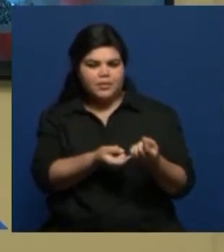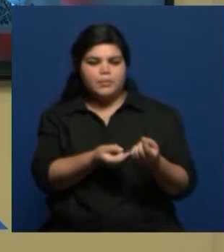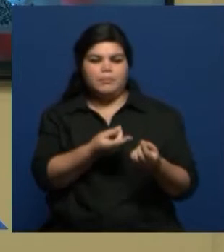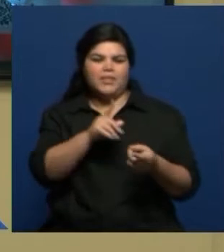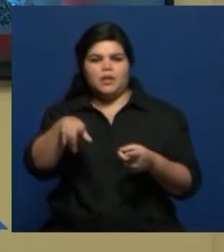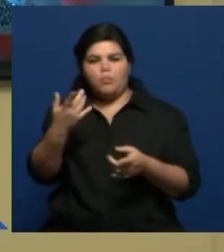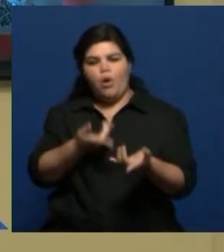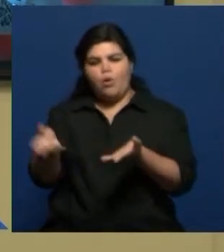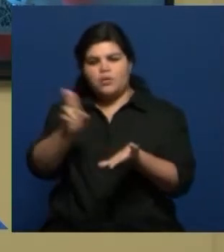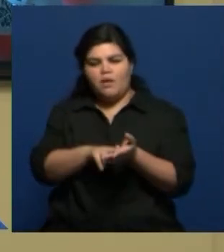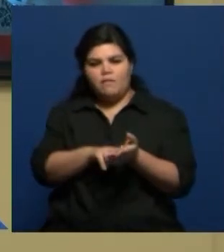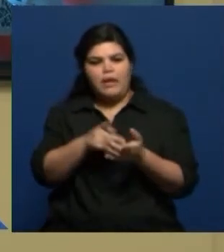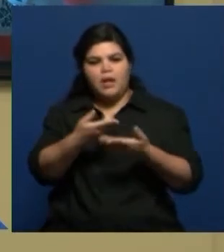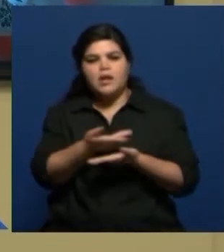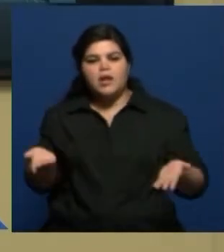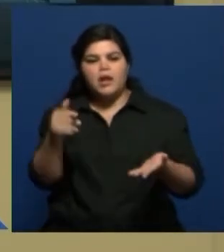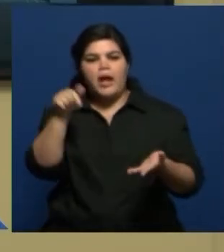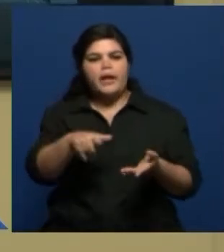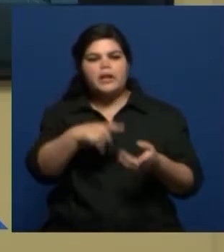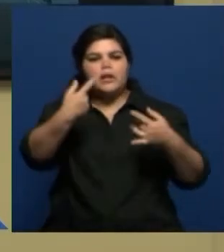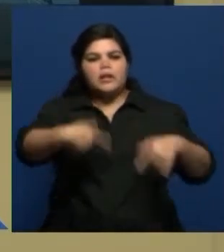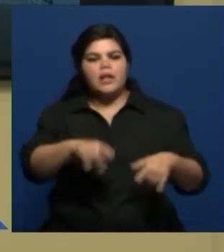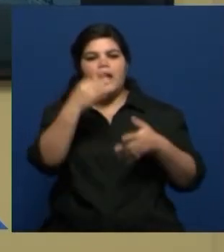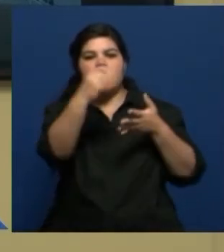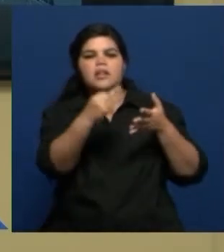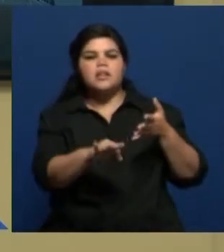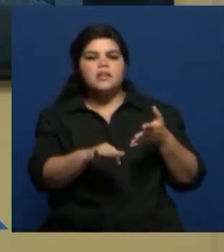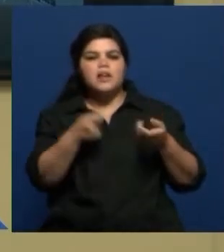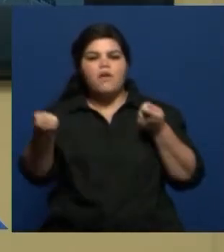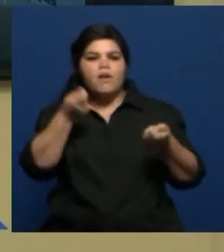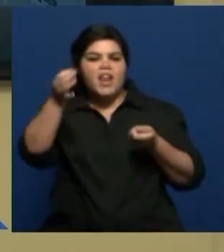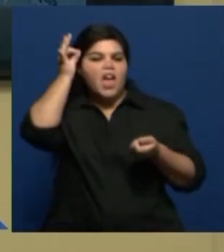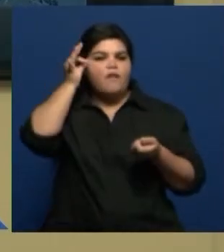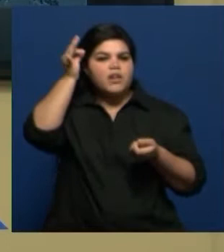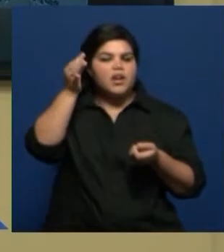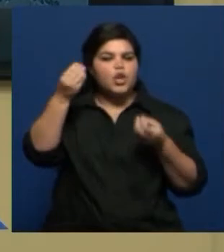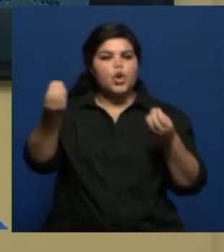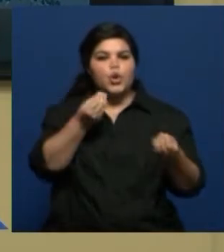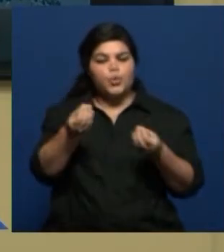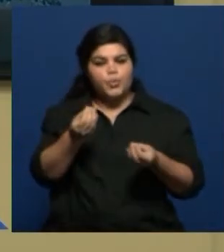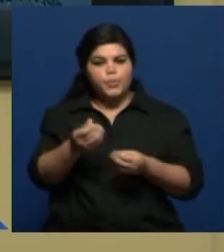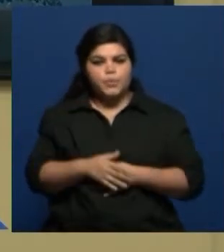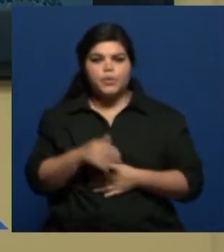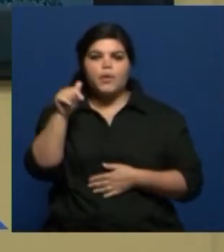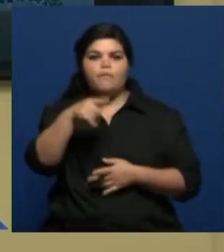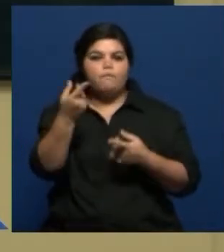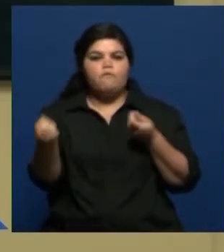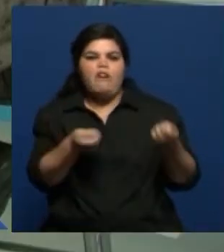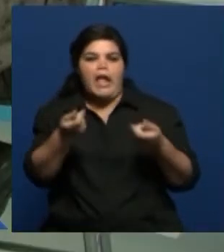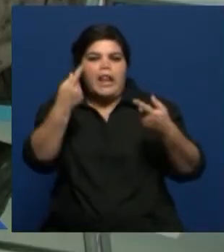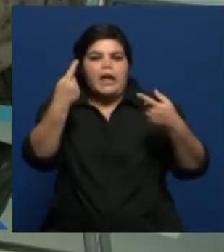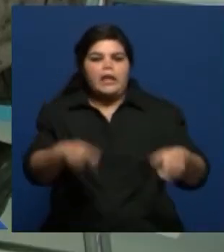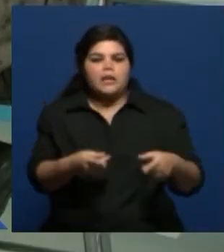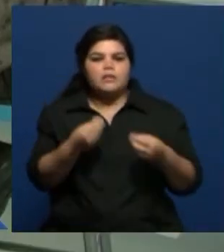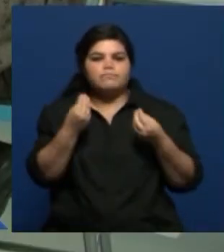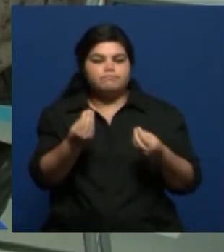¿Qué características tienen las danzas africanas? ¿Qué has podido investigar? ¿A qué le hablan o a qué le bailan? Me imagino